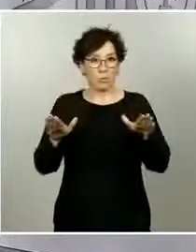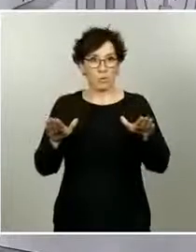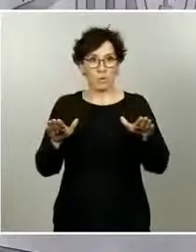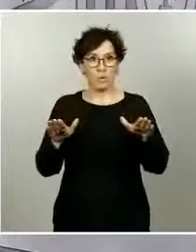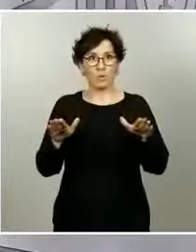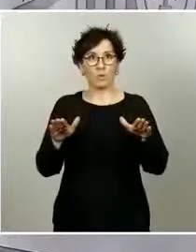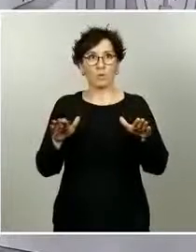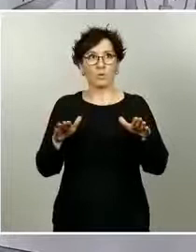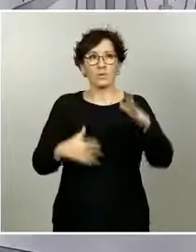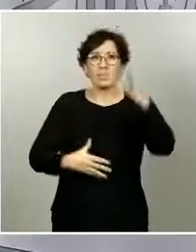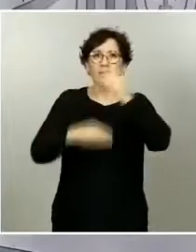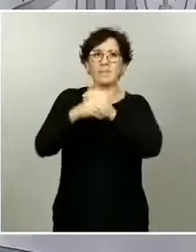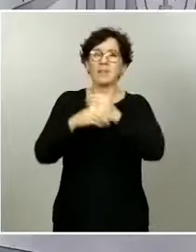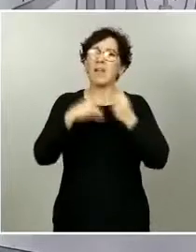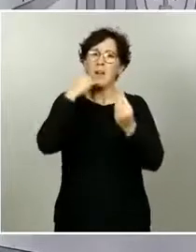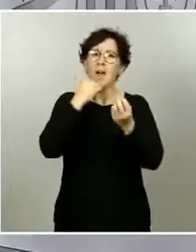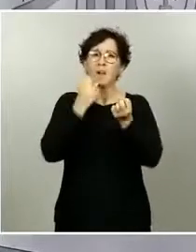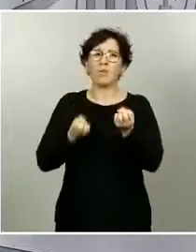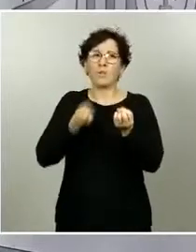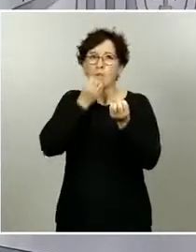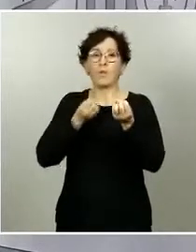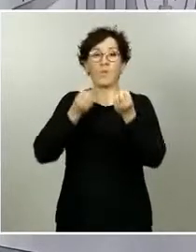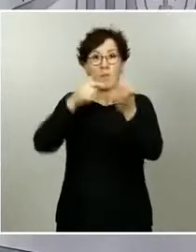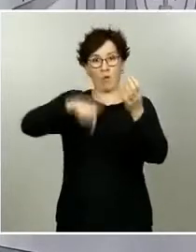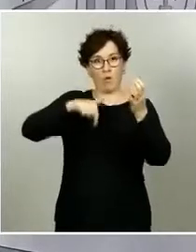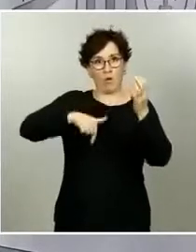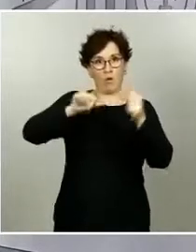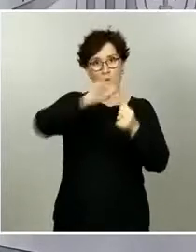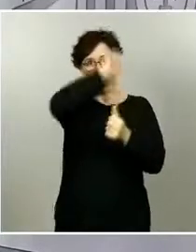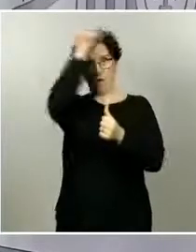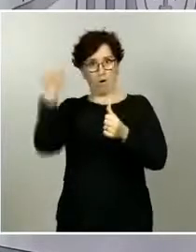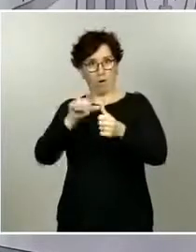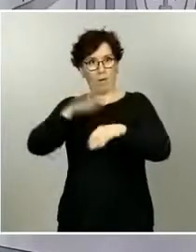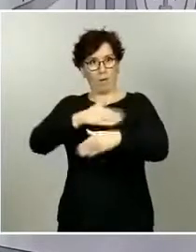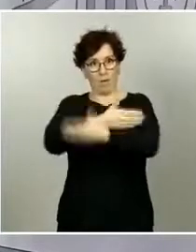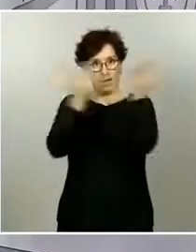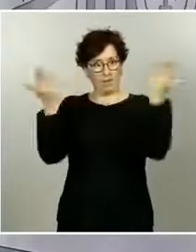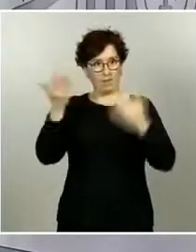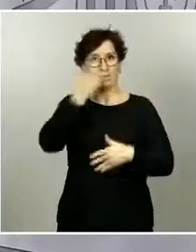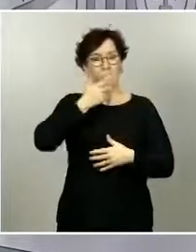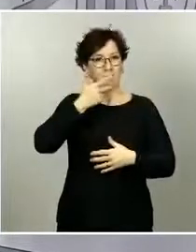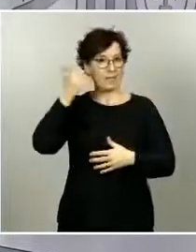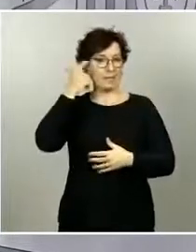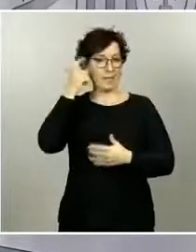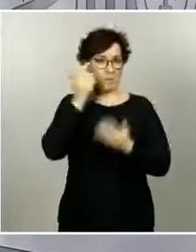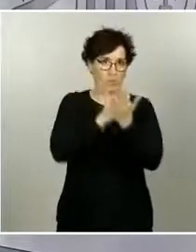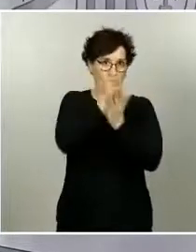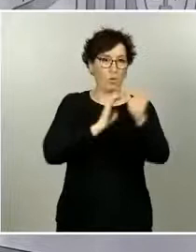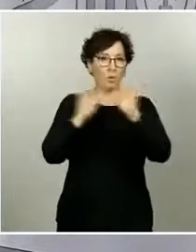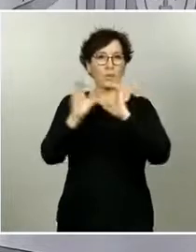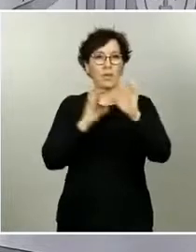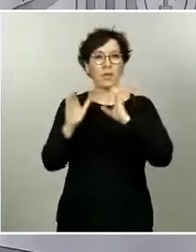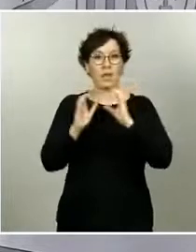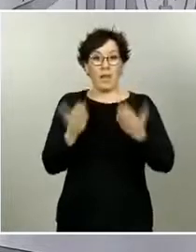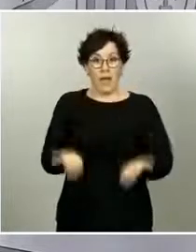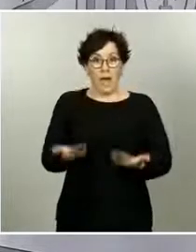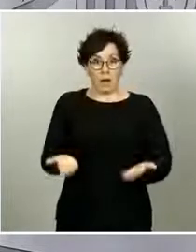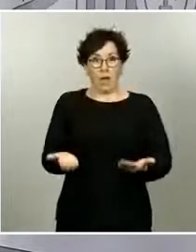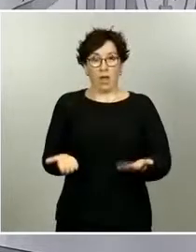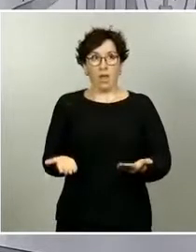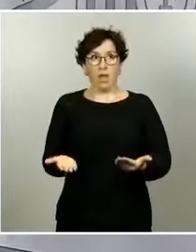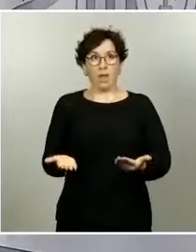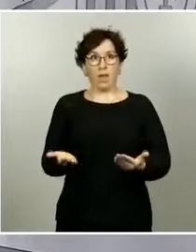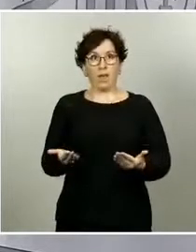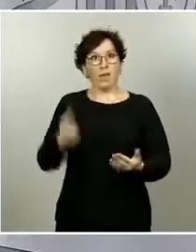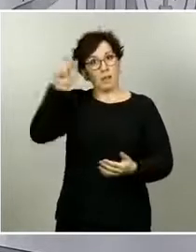Muy bien, pues vamos a ello. Querríamos, en cualquier caso, añadir alguna información sobre lo que es la agenda prevista del día, también de